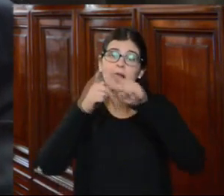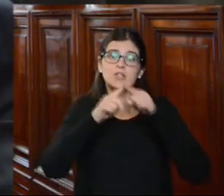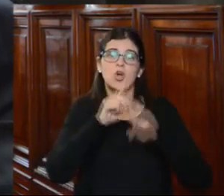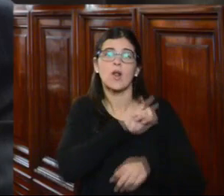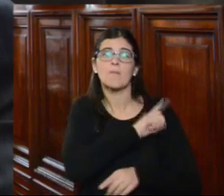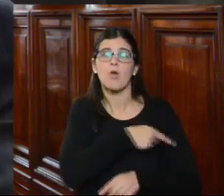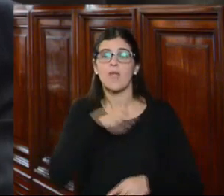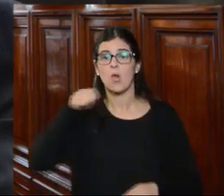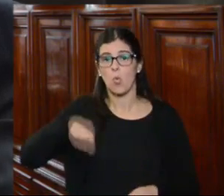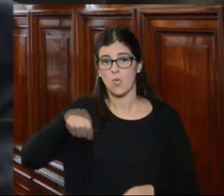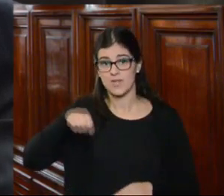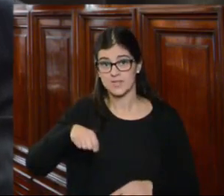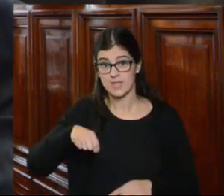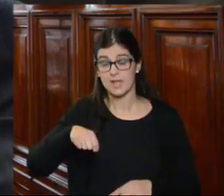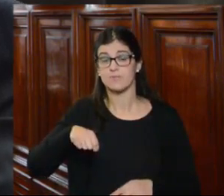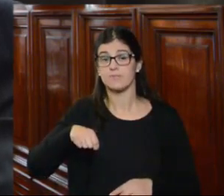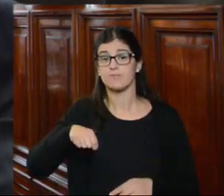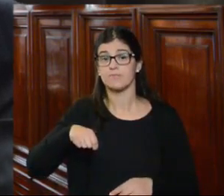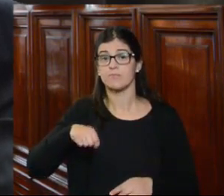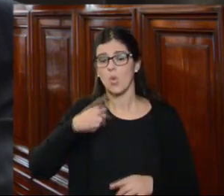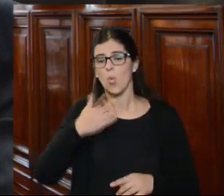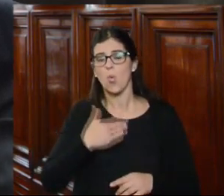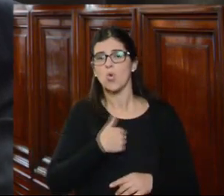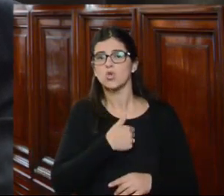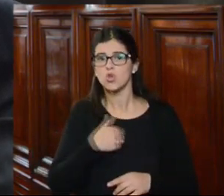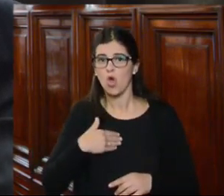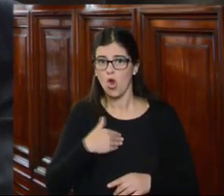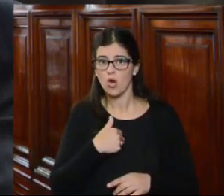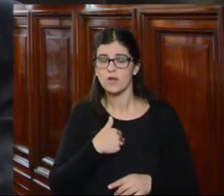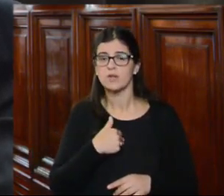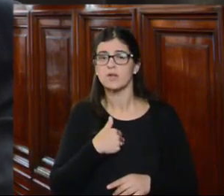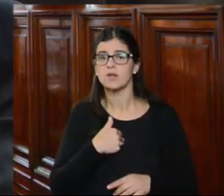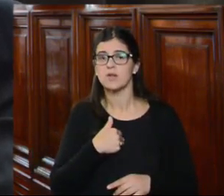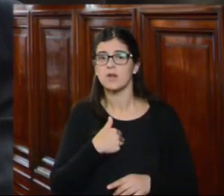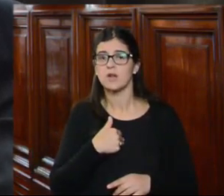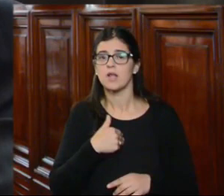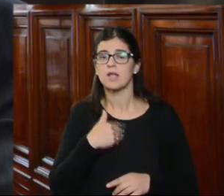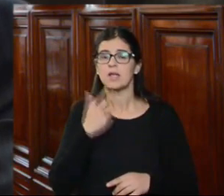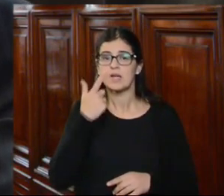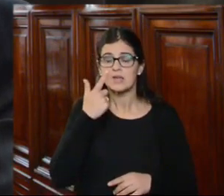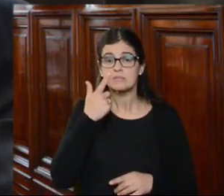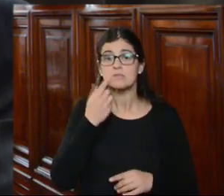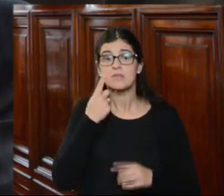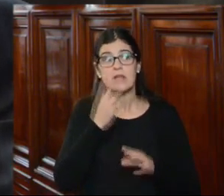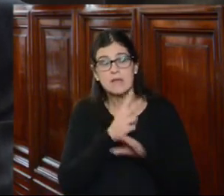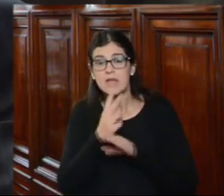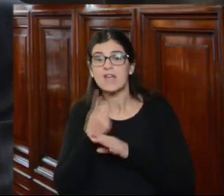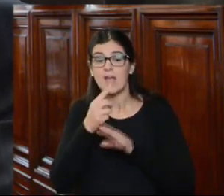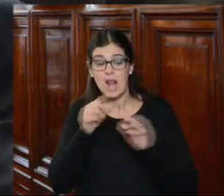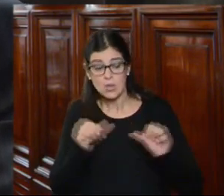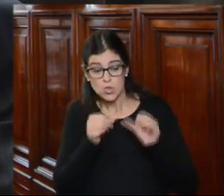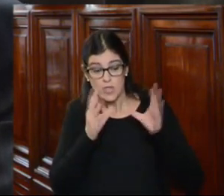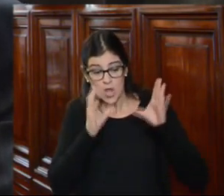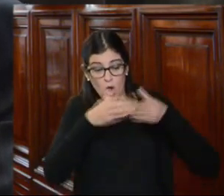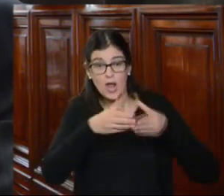poder judicial es un rol de ver velar porque la actuación del